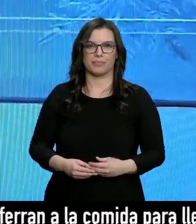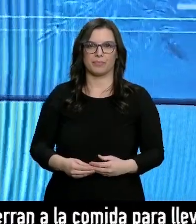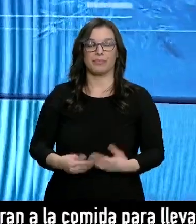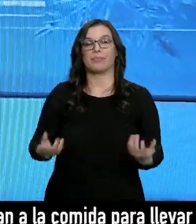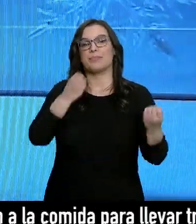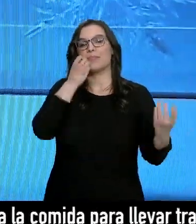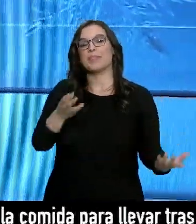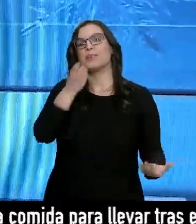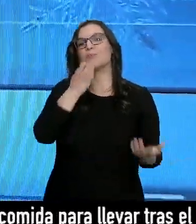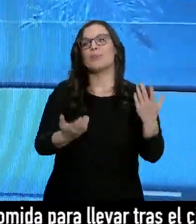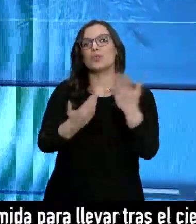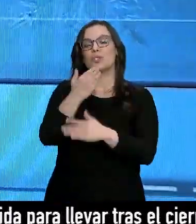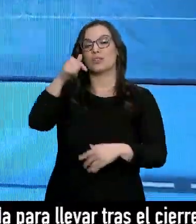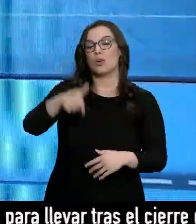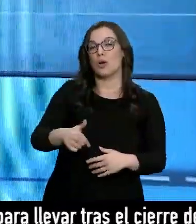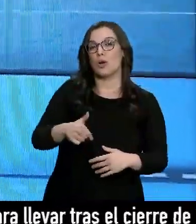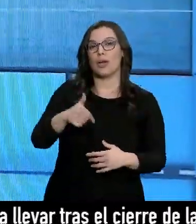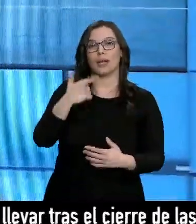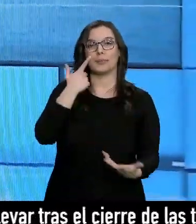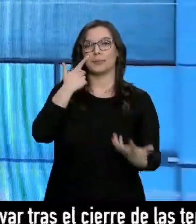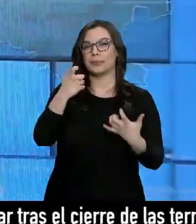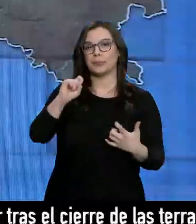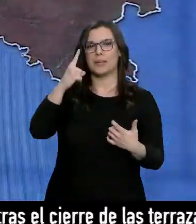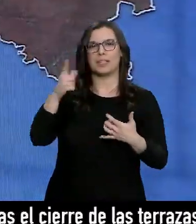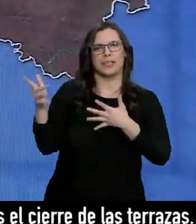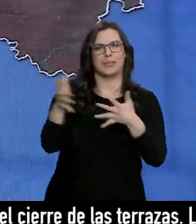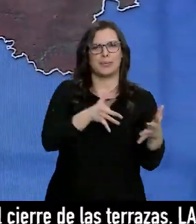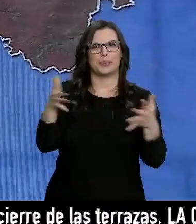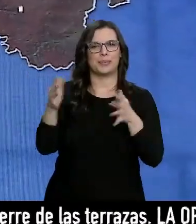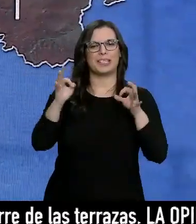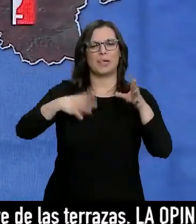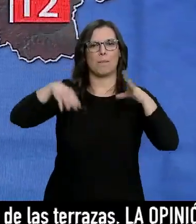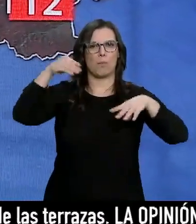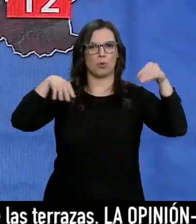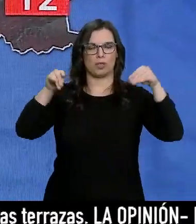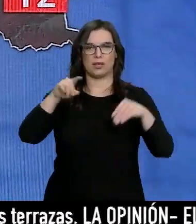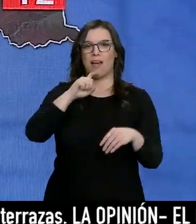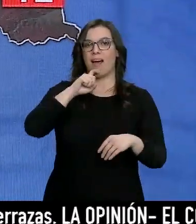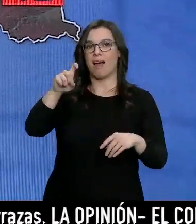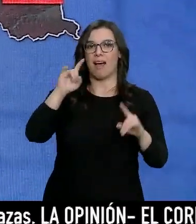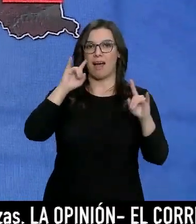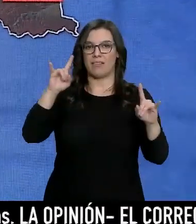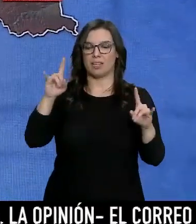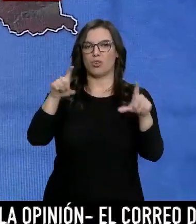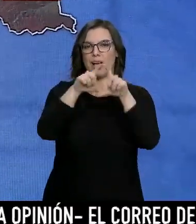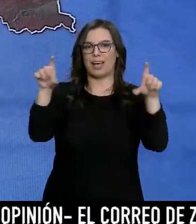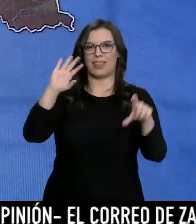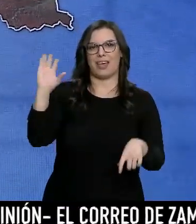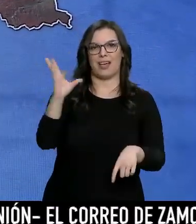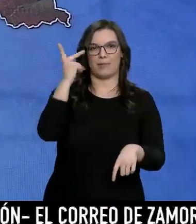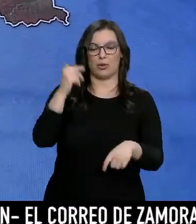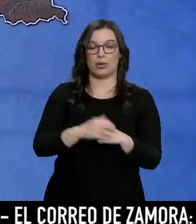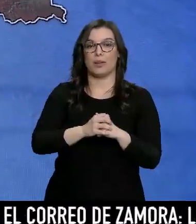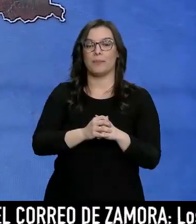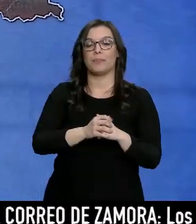¿Qué tal? Muy buenos días. Hoy el gran protagonista va a seguir siendo el viento en zonas de montaña, con avisos de la Agencia Estatal de Meteorología. Todavía quedan algunas